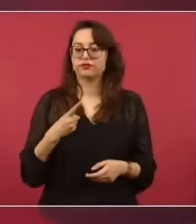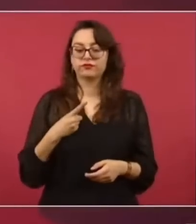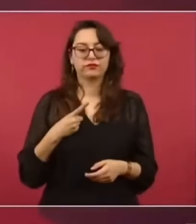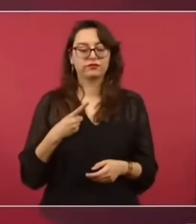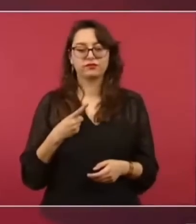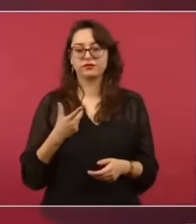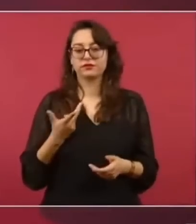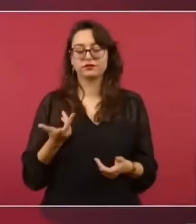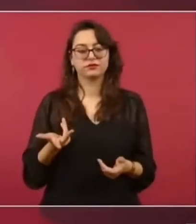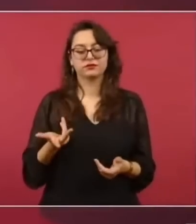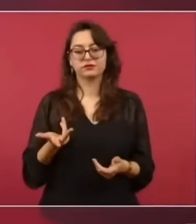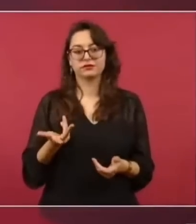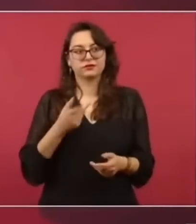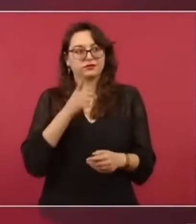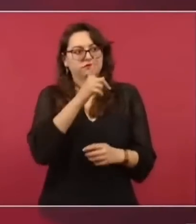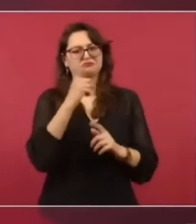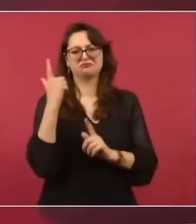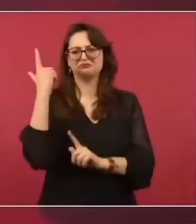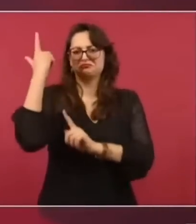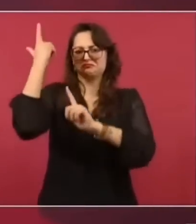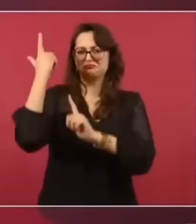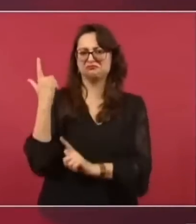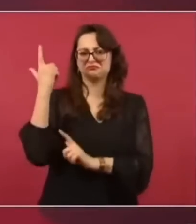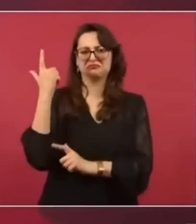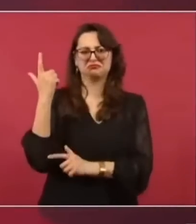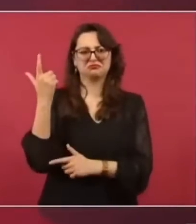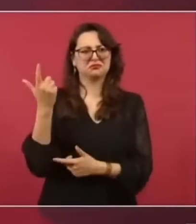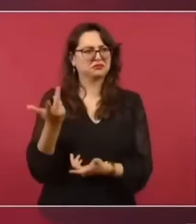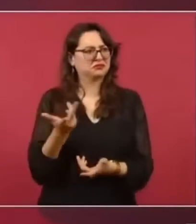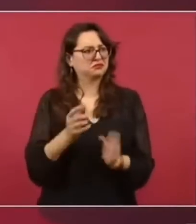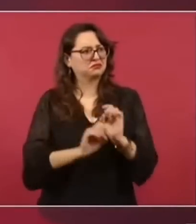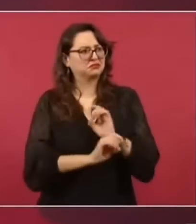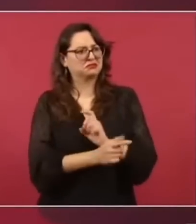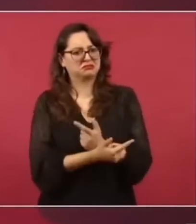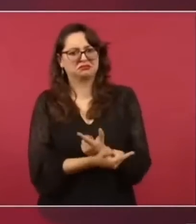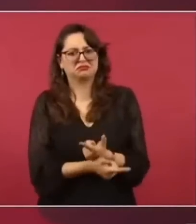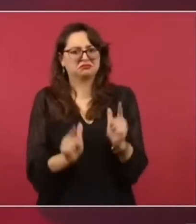de alto poder en Estados Unidos, que se controlen,